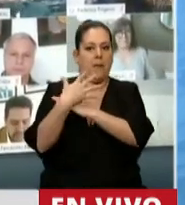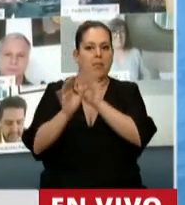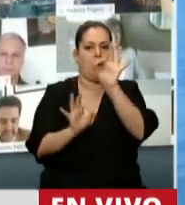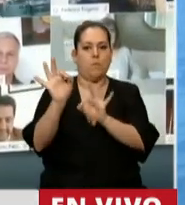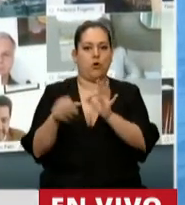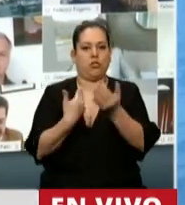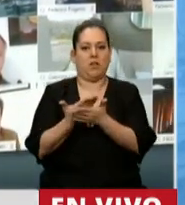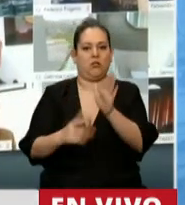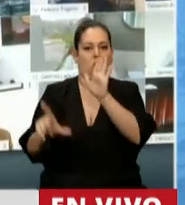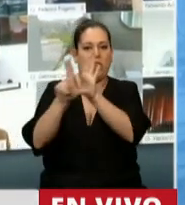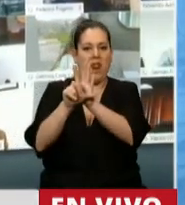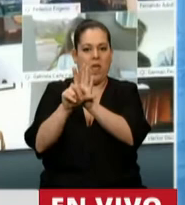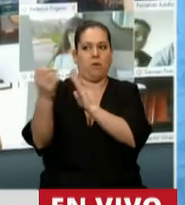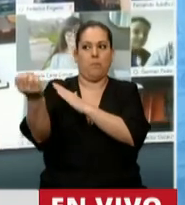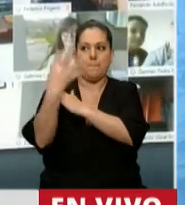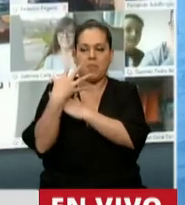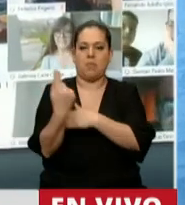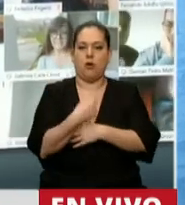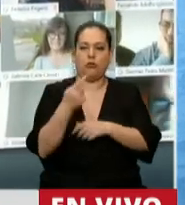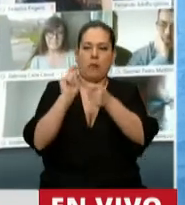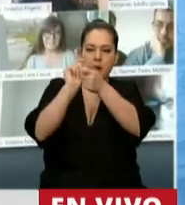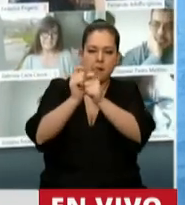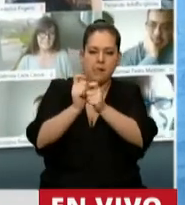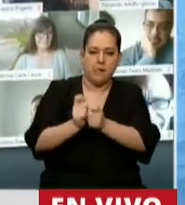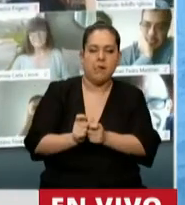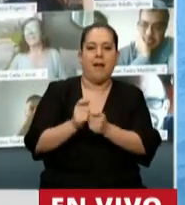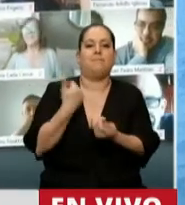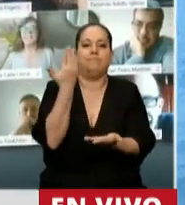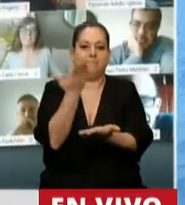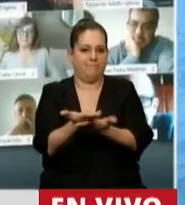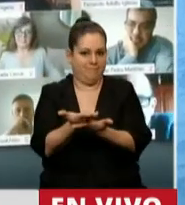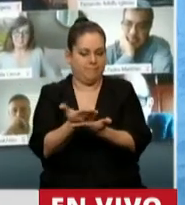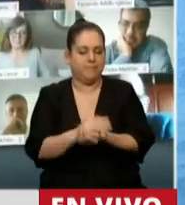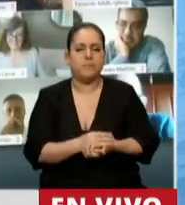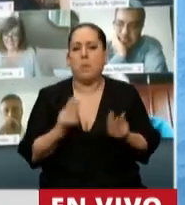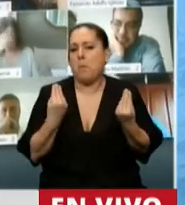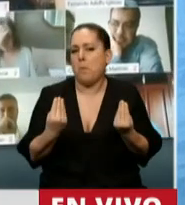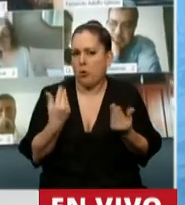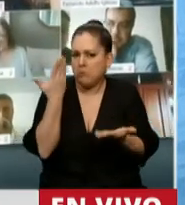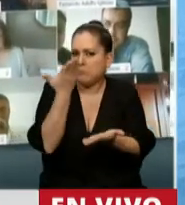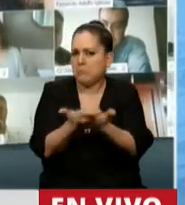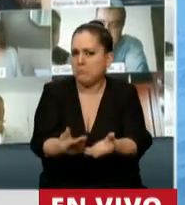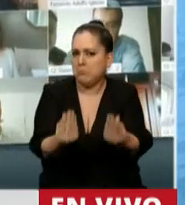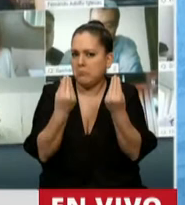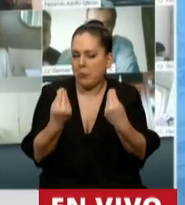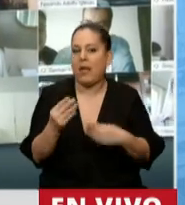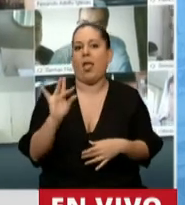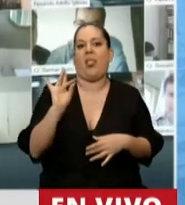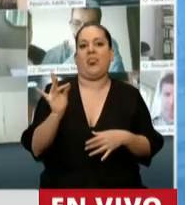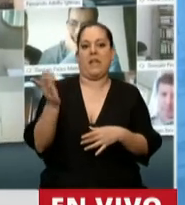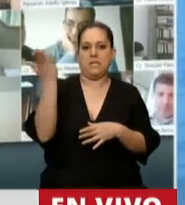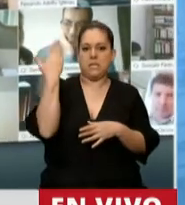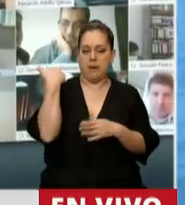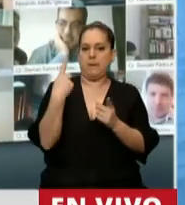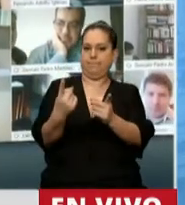hoy, con algunos cambios, estamos tratando. ¿Y por qué lo presentamos? Porque en diciembre era necesario. Y hoy,